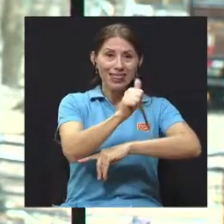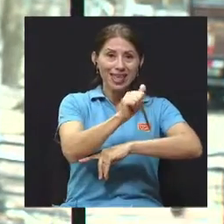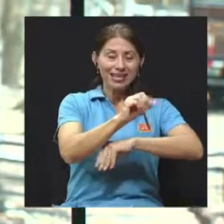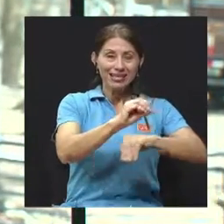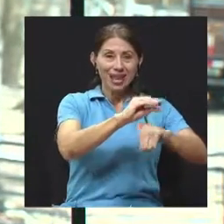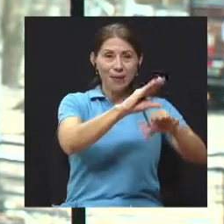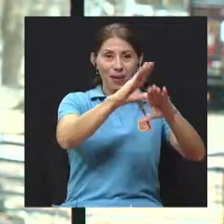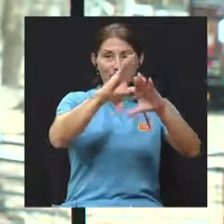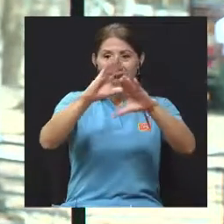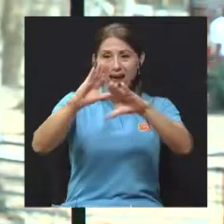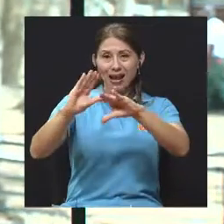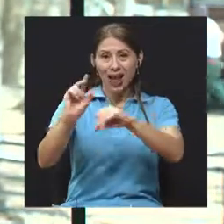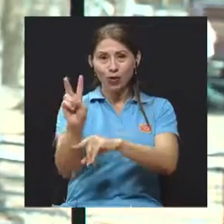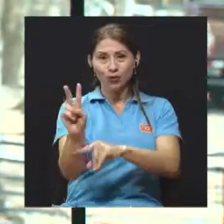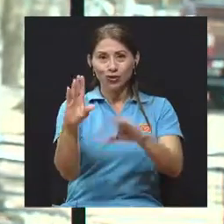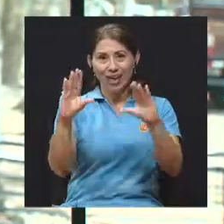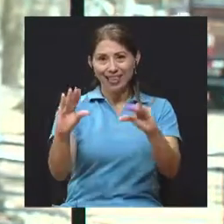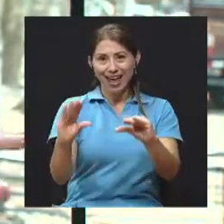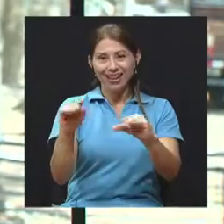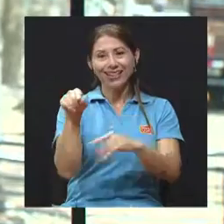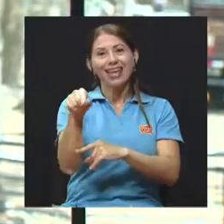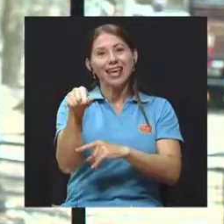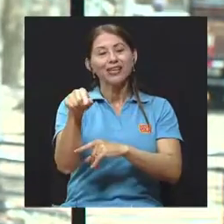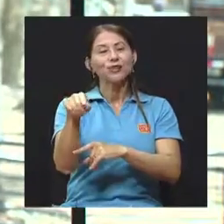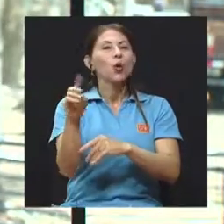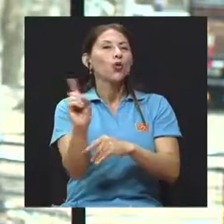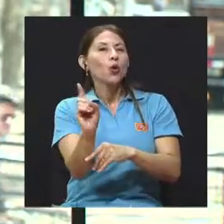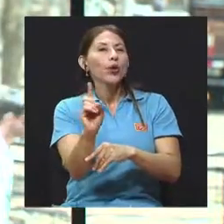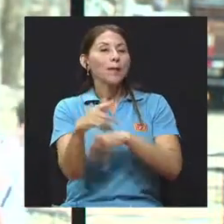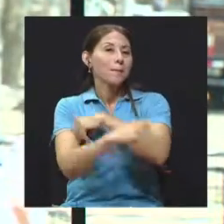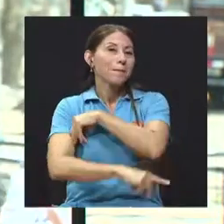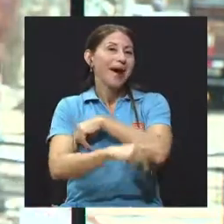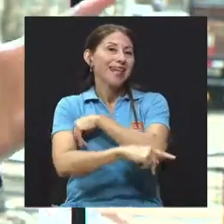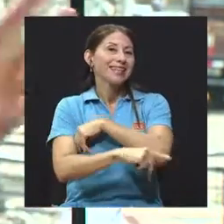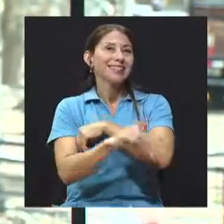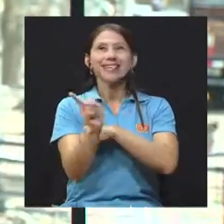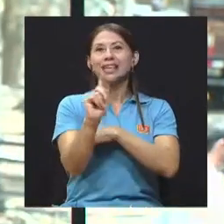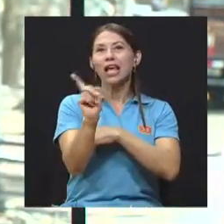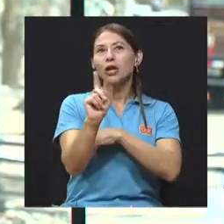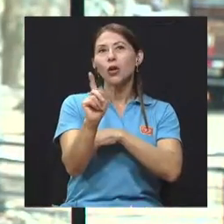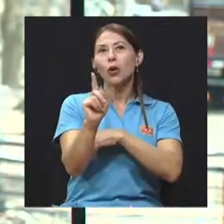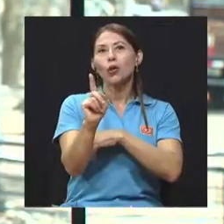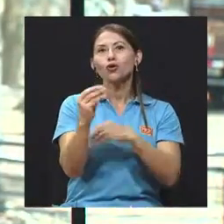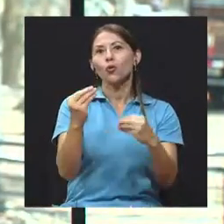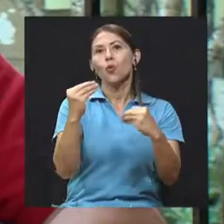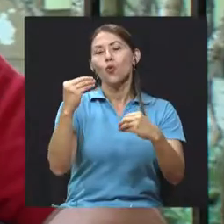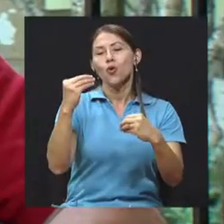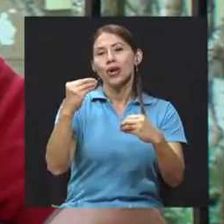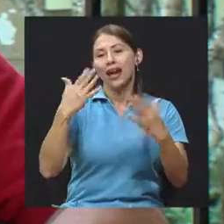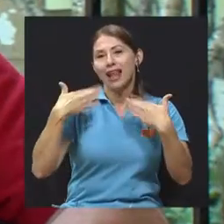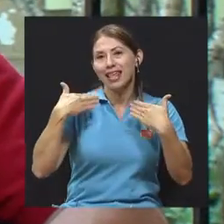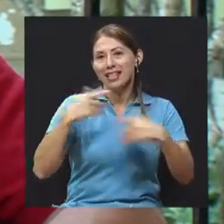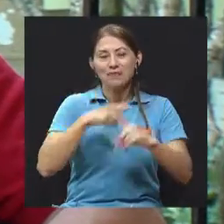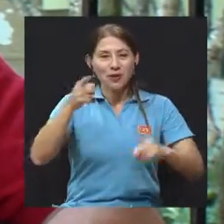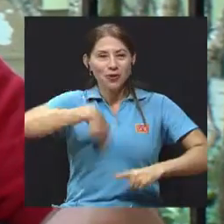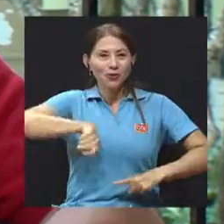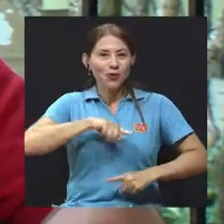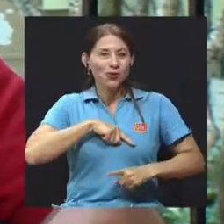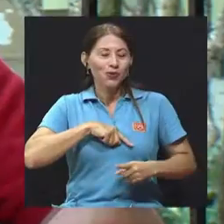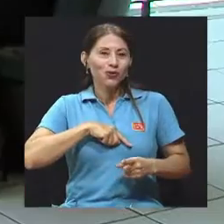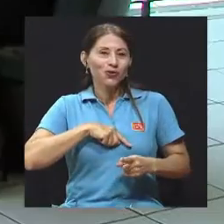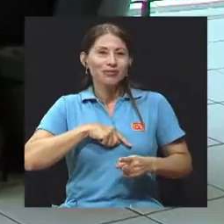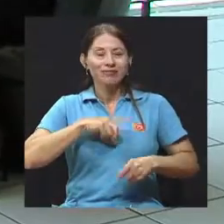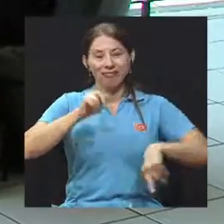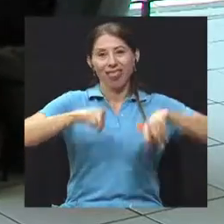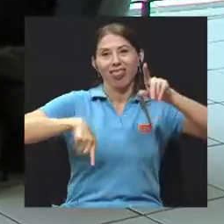más países que están en zonas que no son el trópico. Nosotros podemos ampliarlo un poco más, porque aquí desde muy